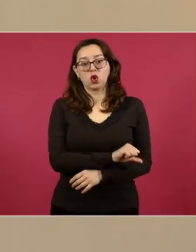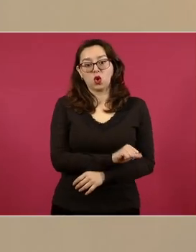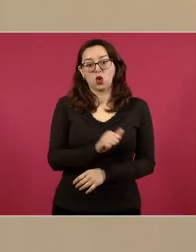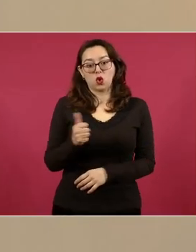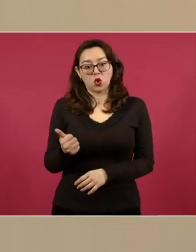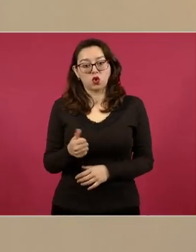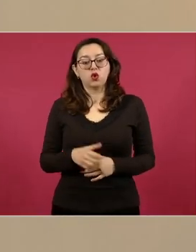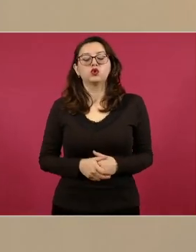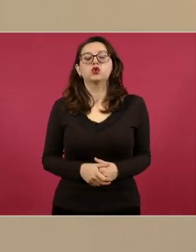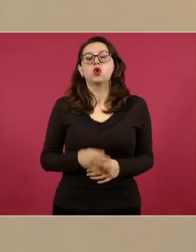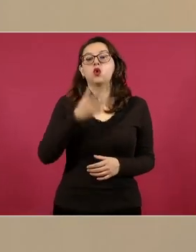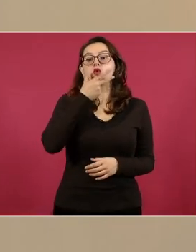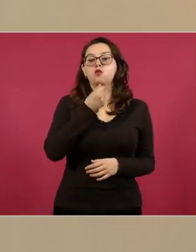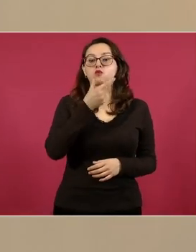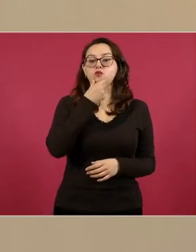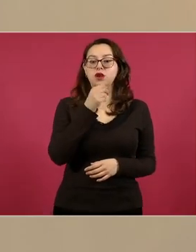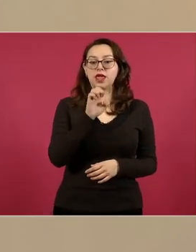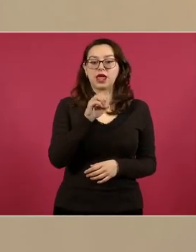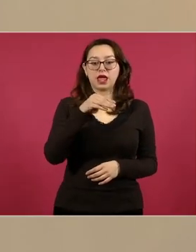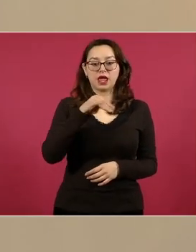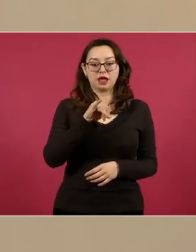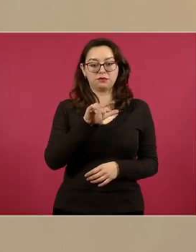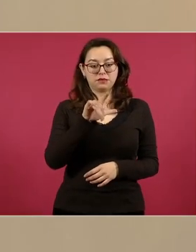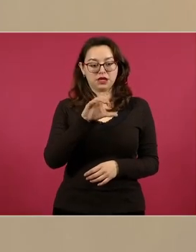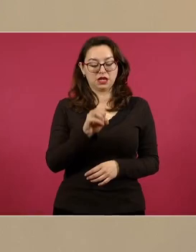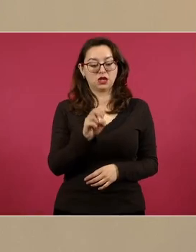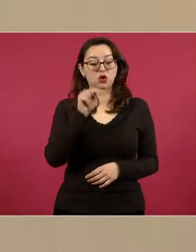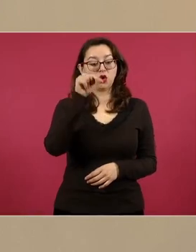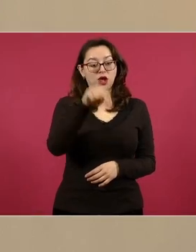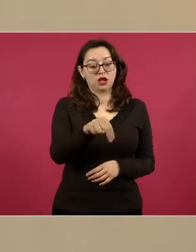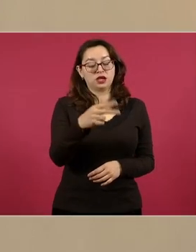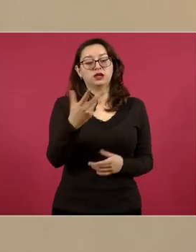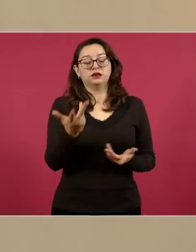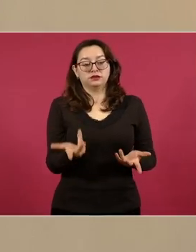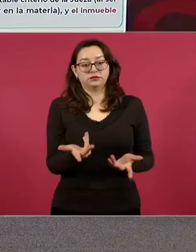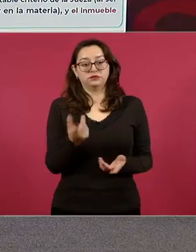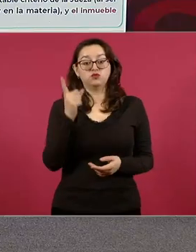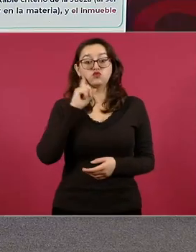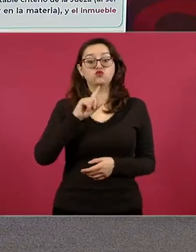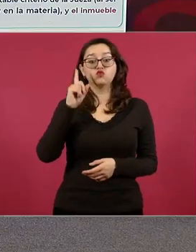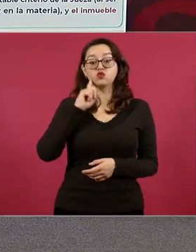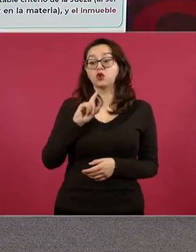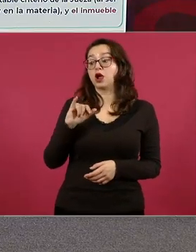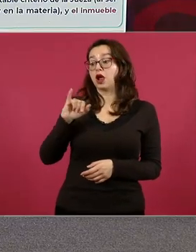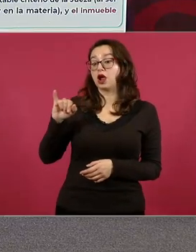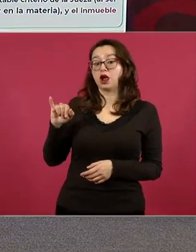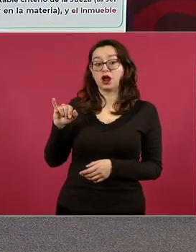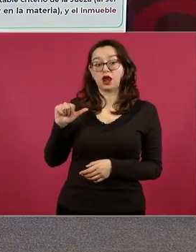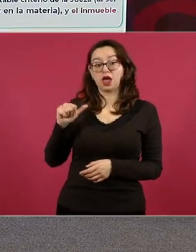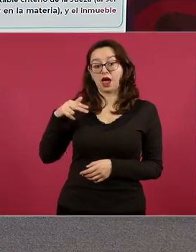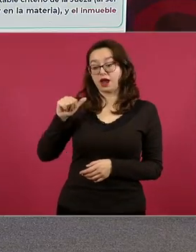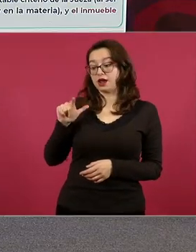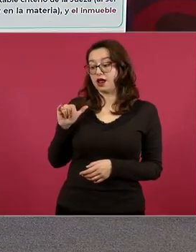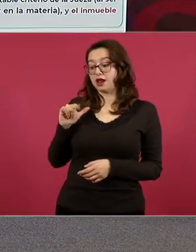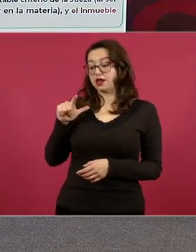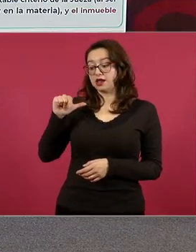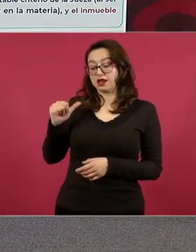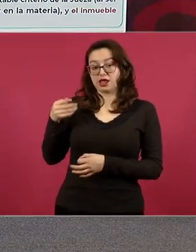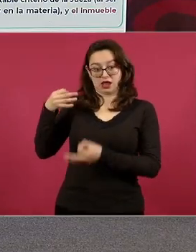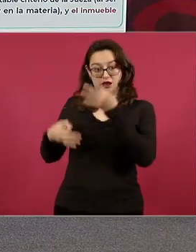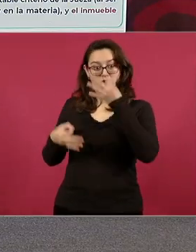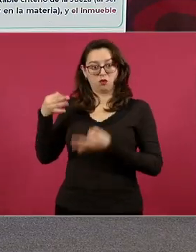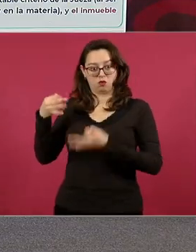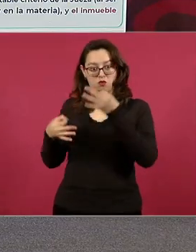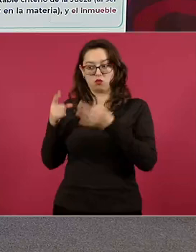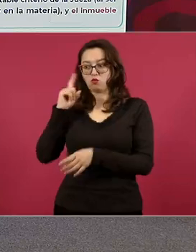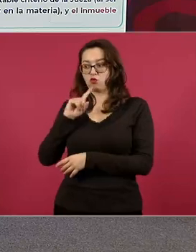N., y aquí es la jueza Analilia Osorno Arroyo, y